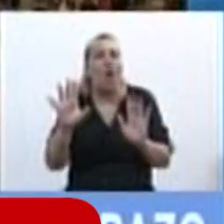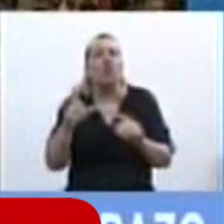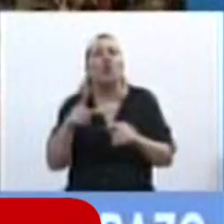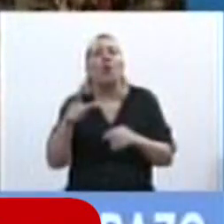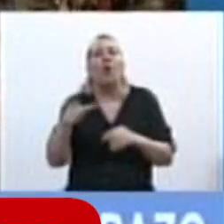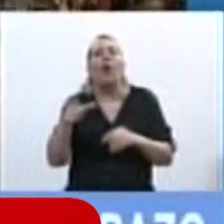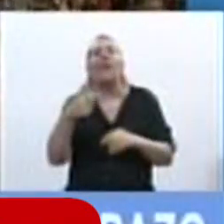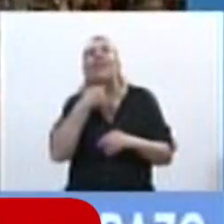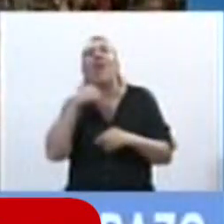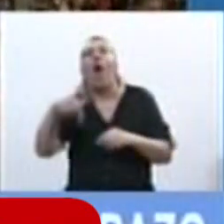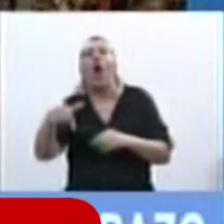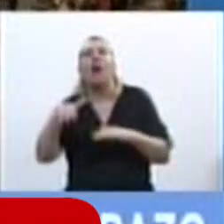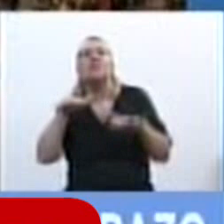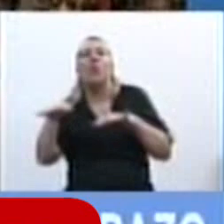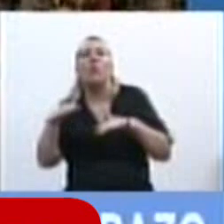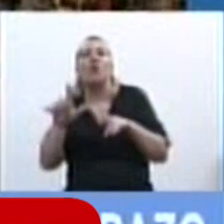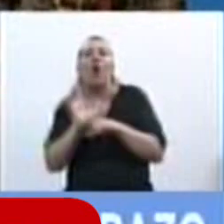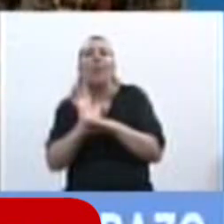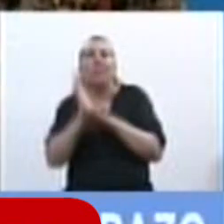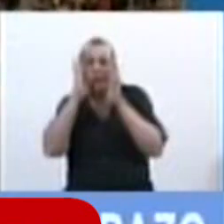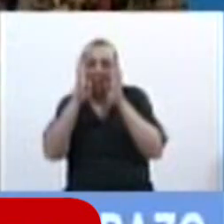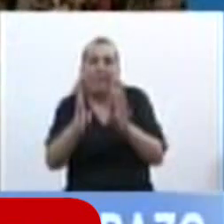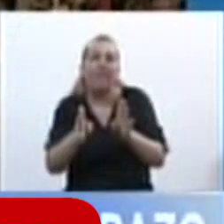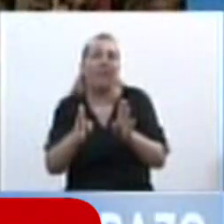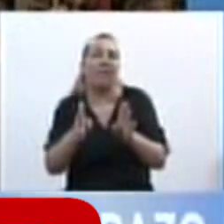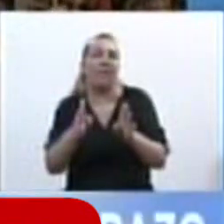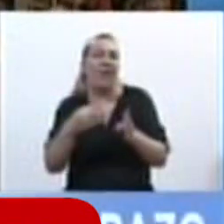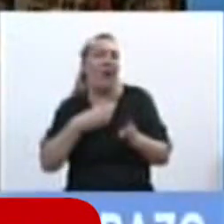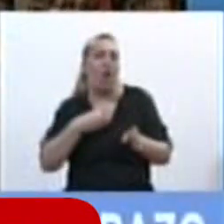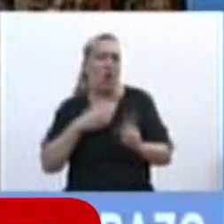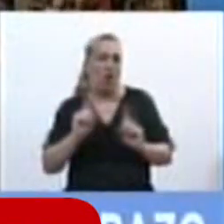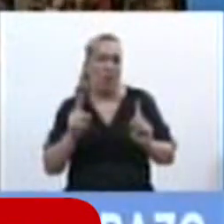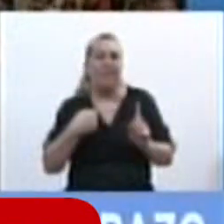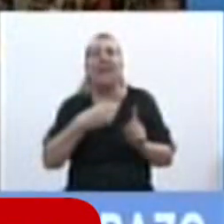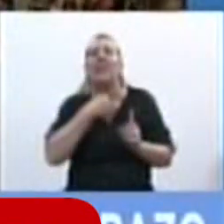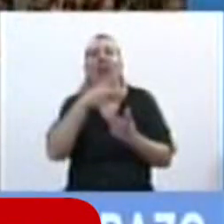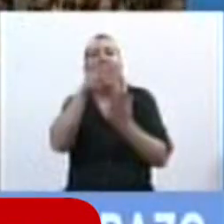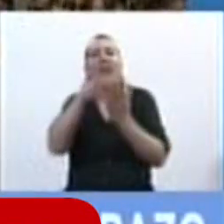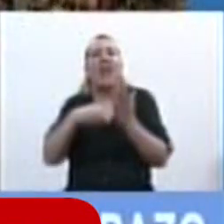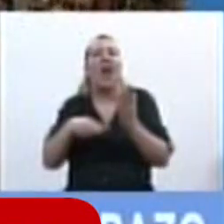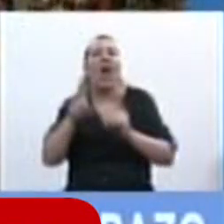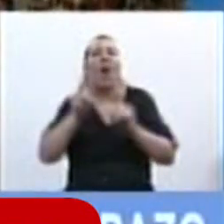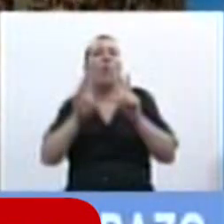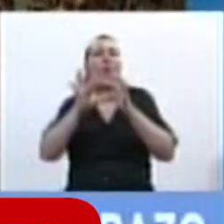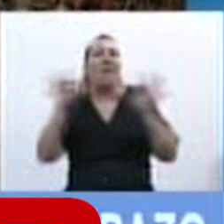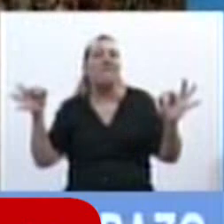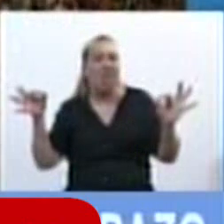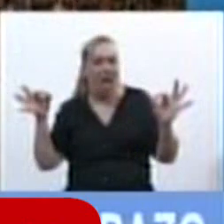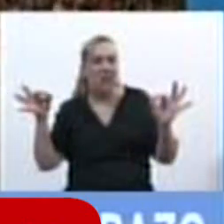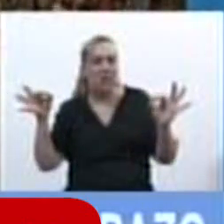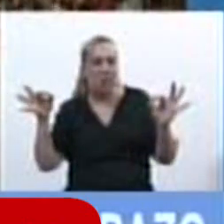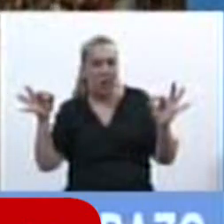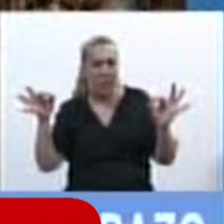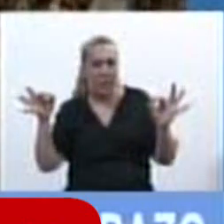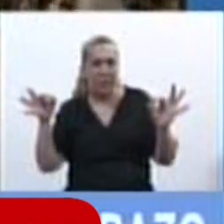quiere dar a las circunstancias. Quería leer algunas frases, y se me permite, Presidenta, del padre de la sociología, de Emil